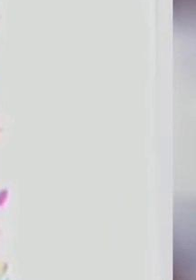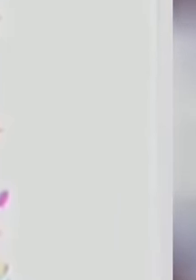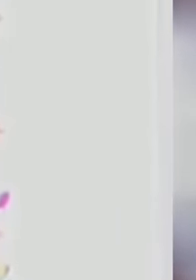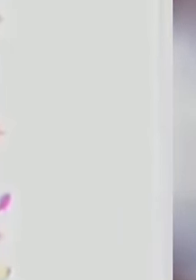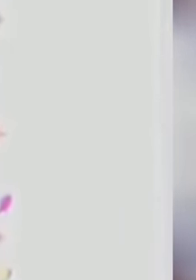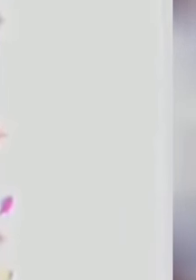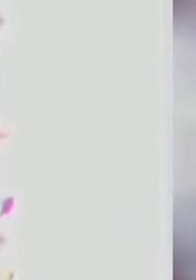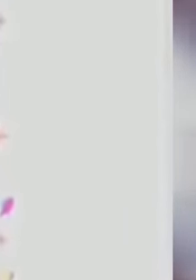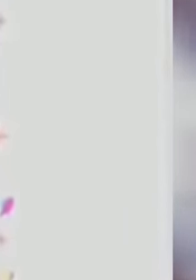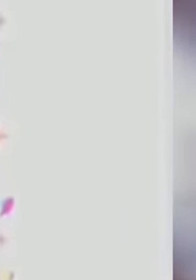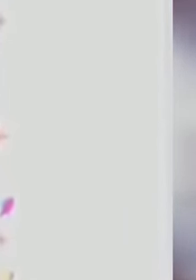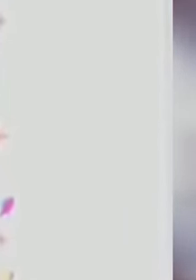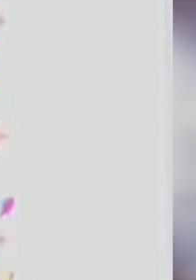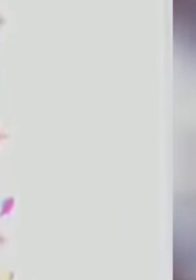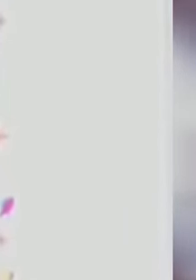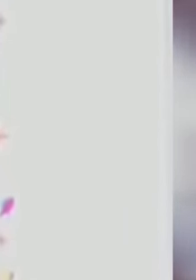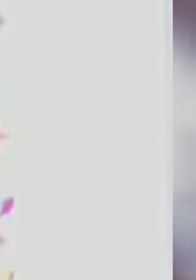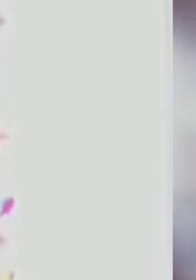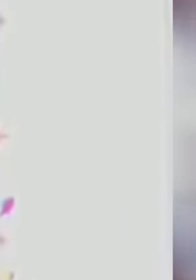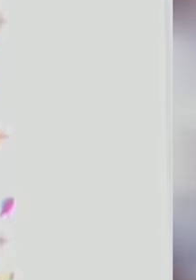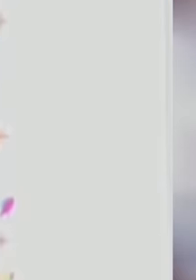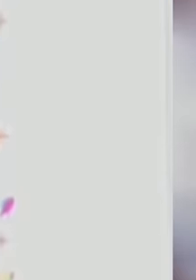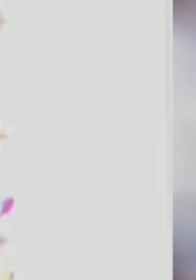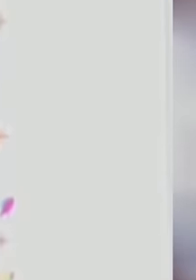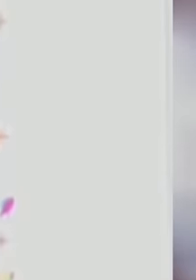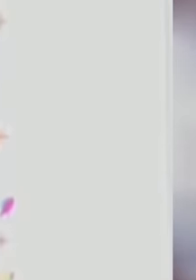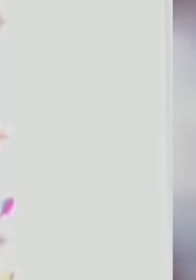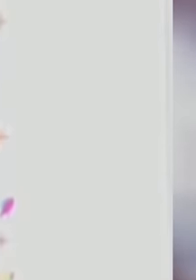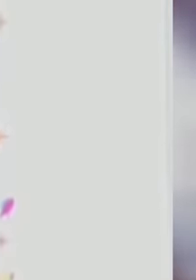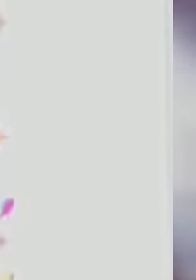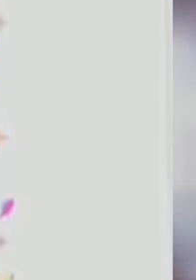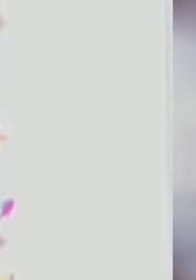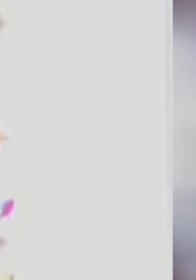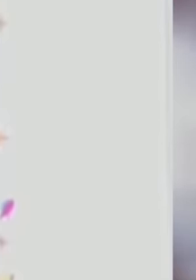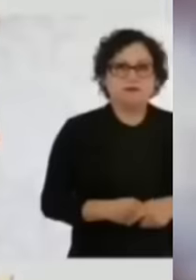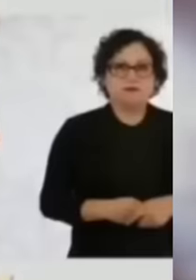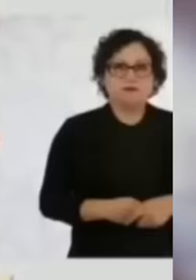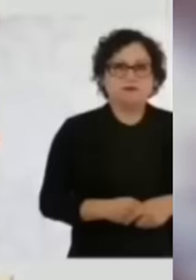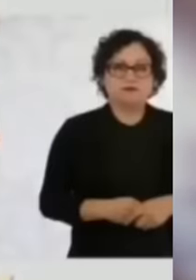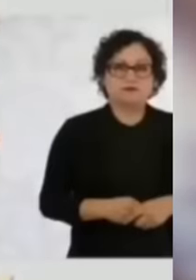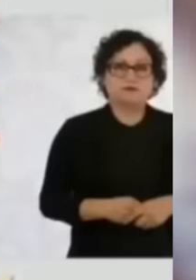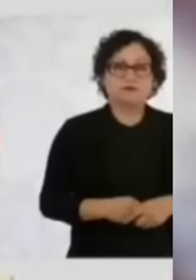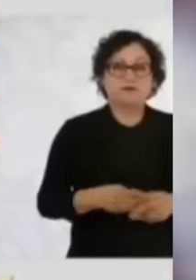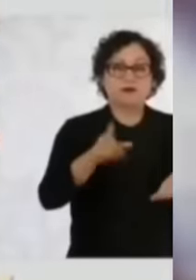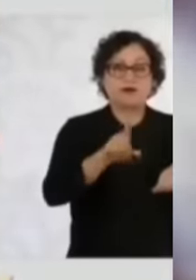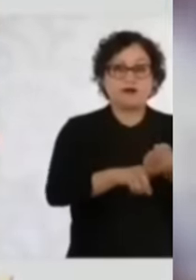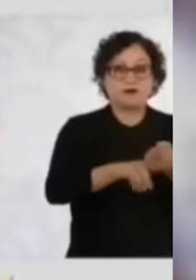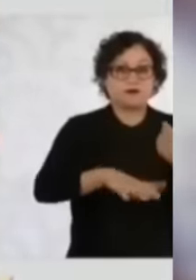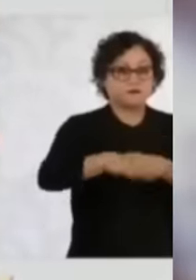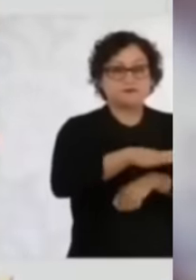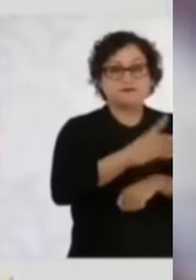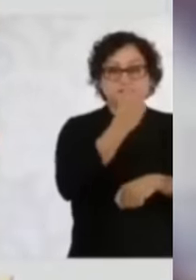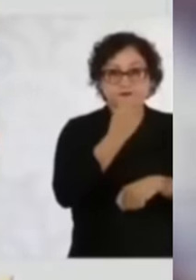IMSS, pero que significa un incremento muy importante. Generaron esquemas dentro de la policía de